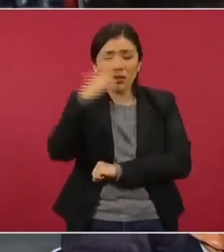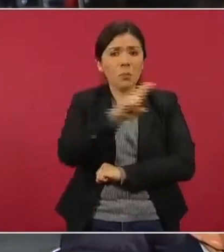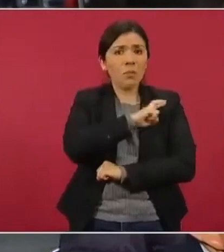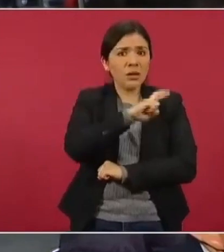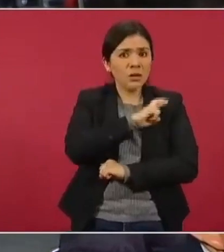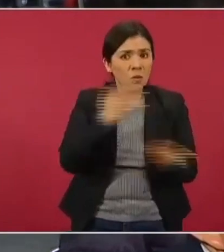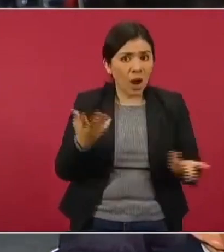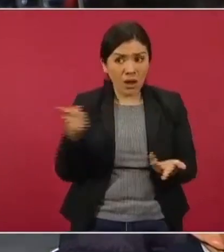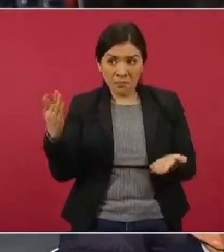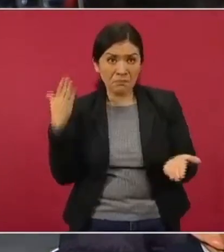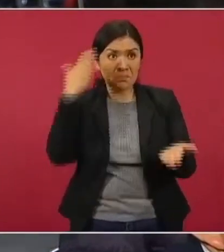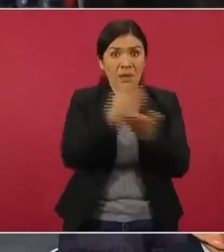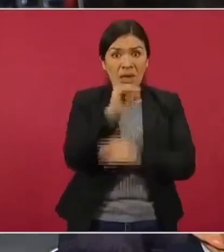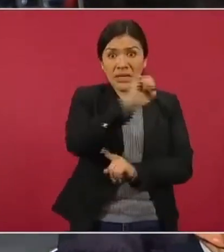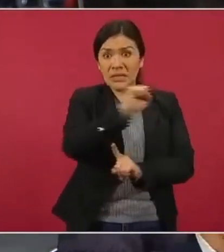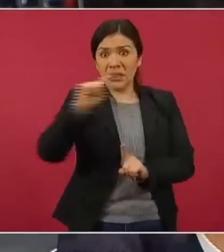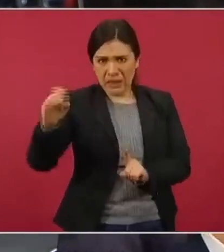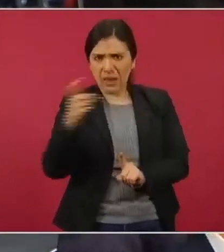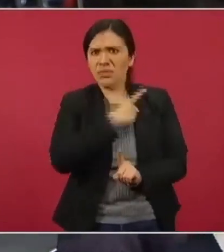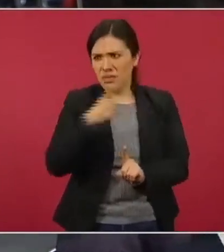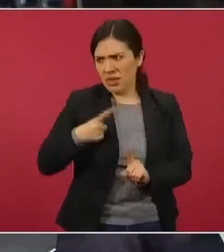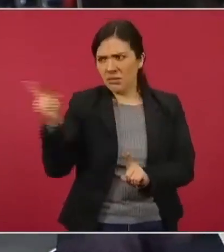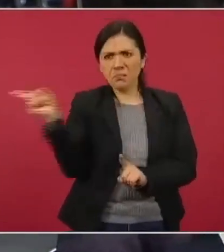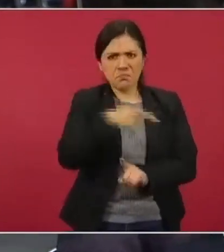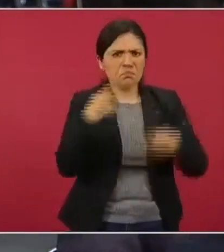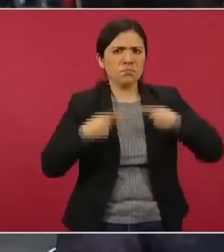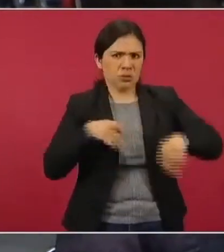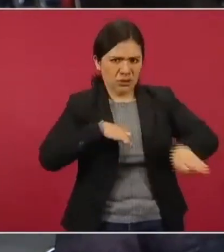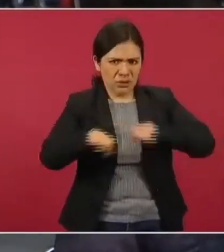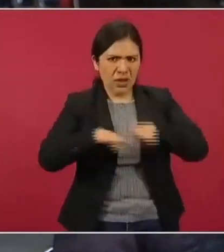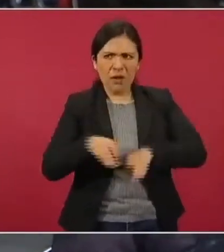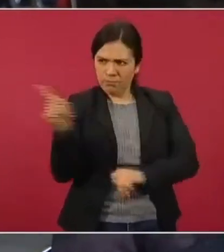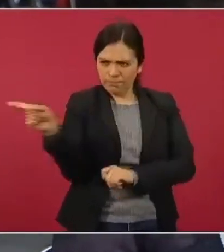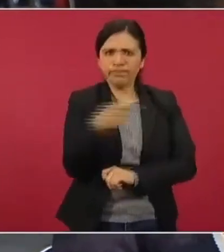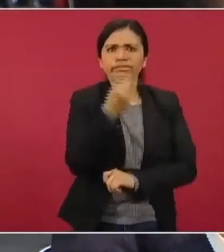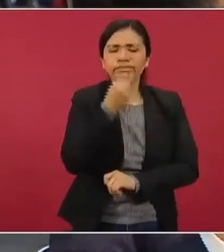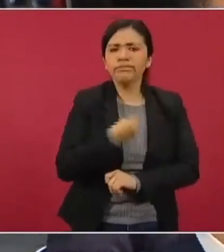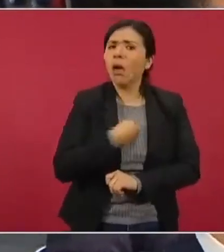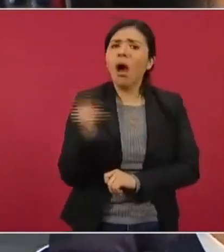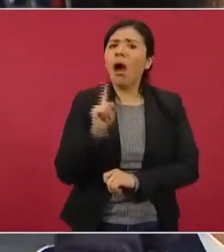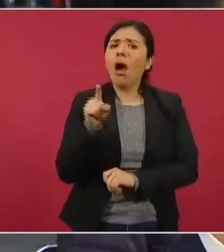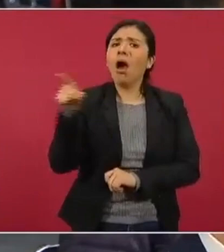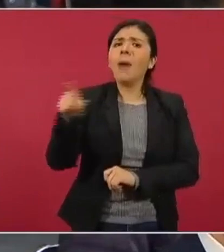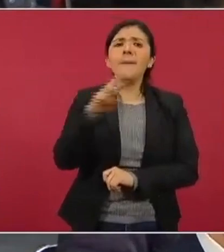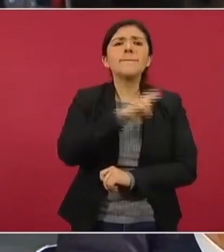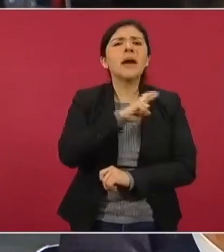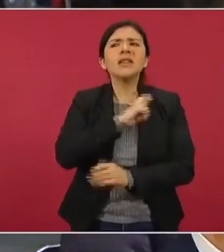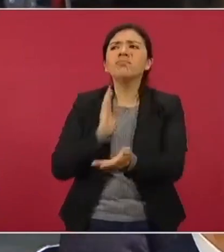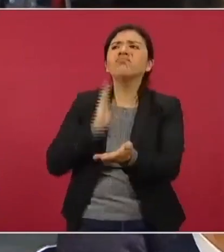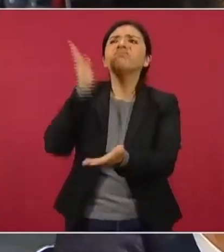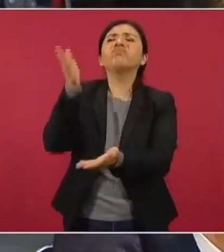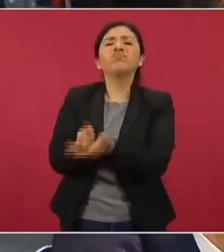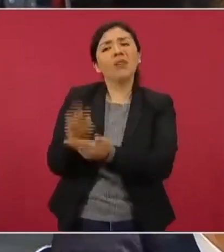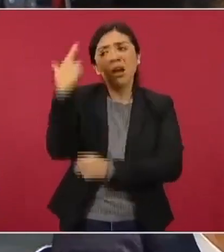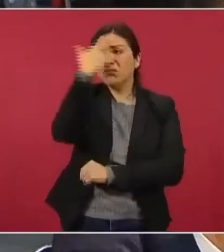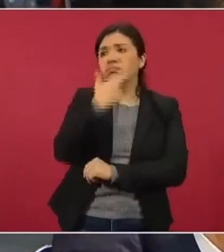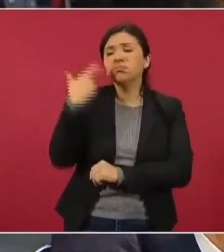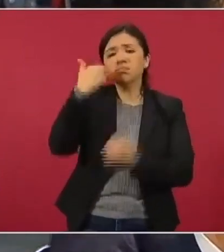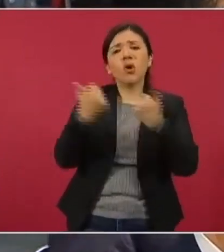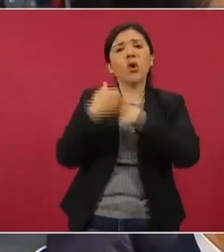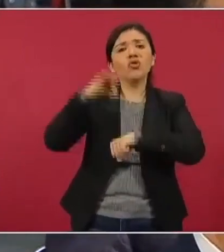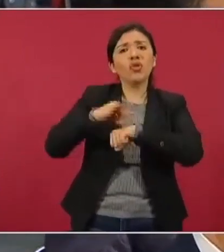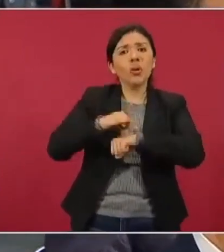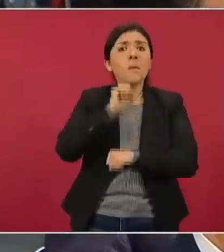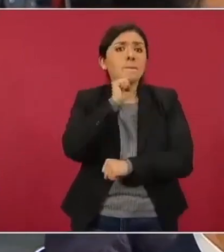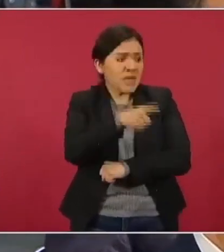enferman en vez de ir al Issste como cualquier trabajador del Estado, pues ellos van a instituciones privadas pagadas